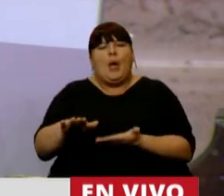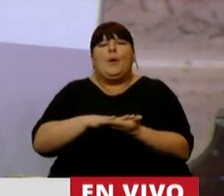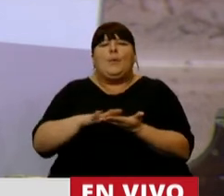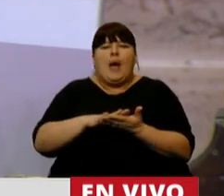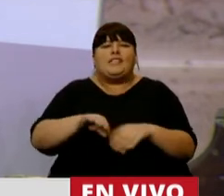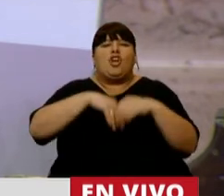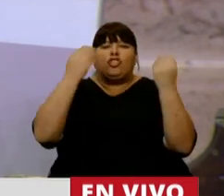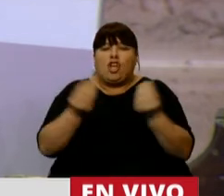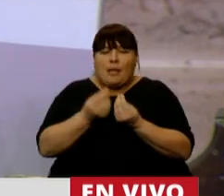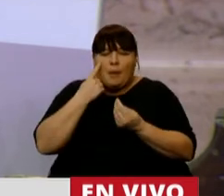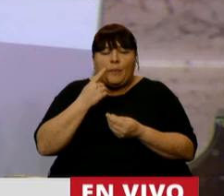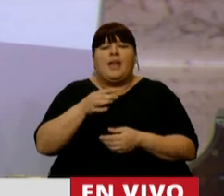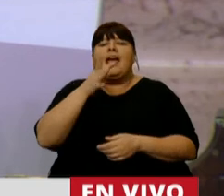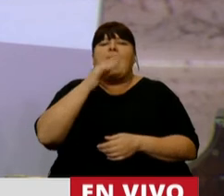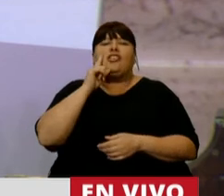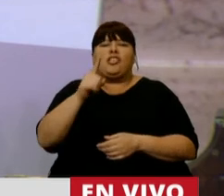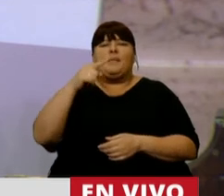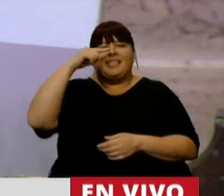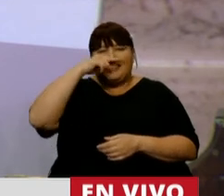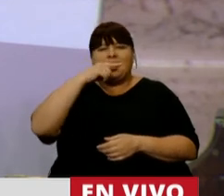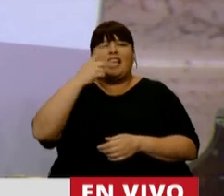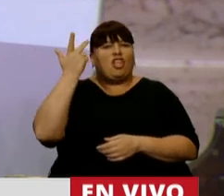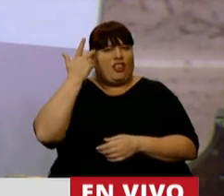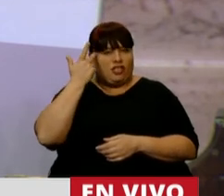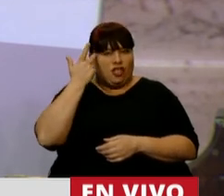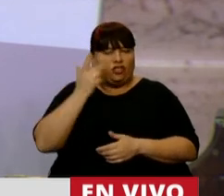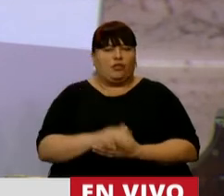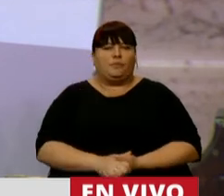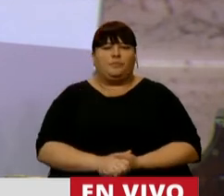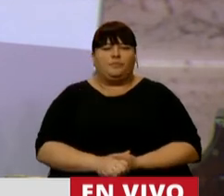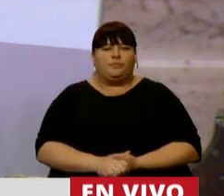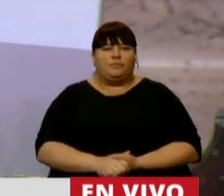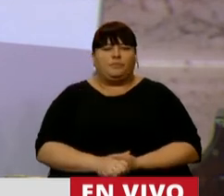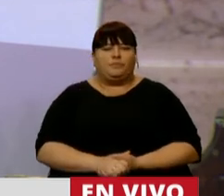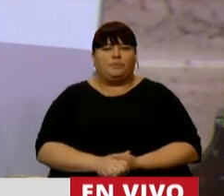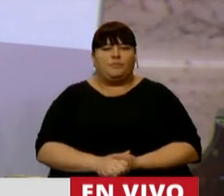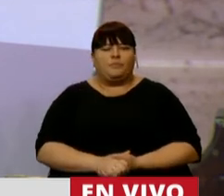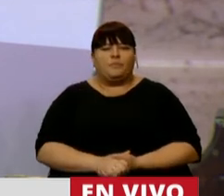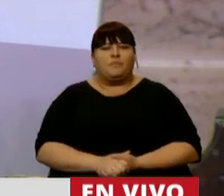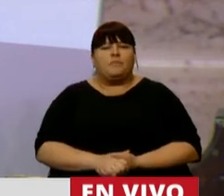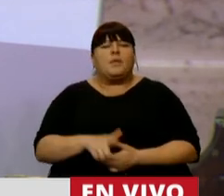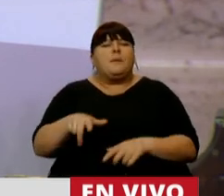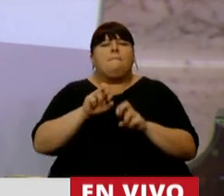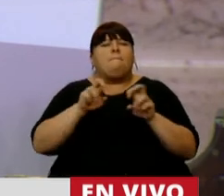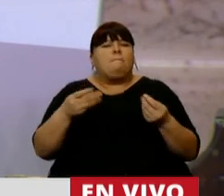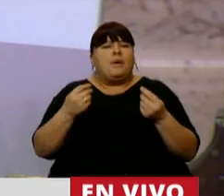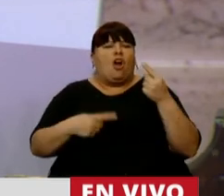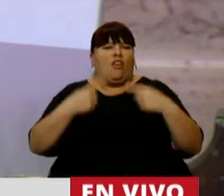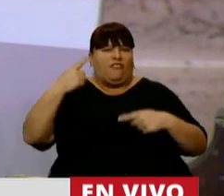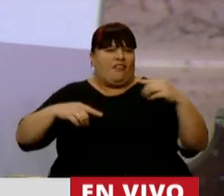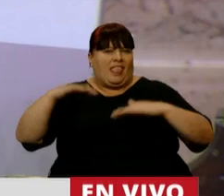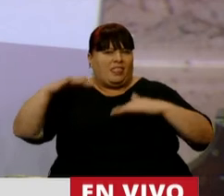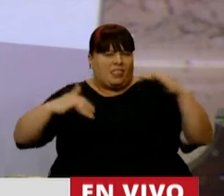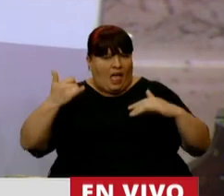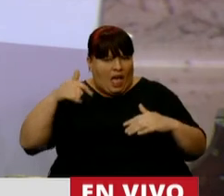canasta básica total en 14.718. Se están profundizando diferencias